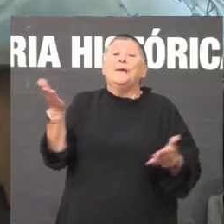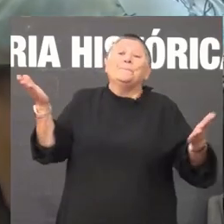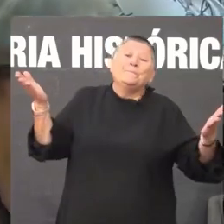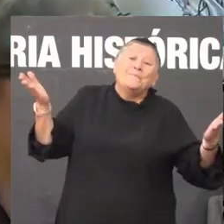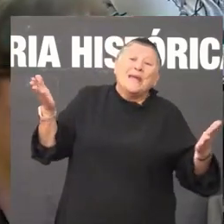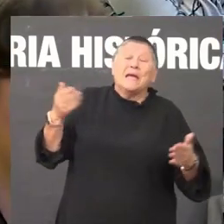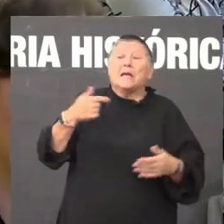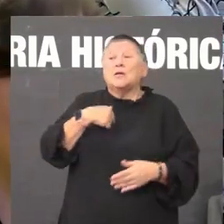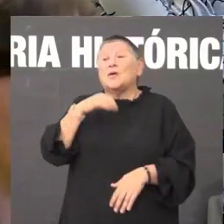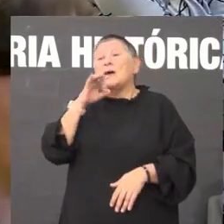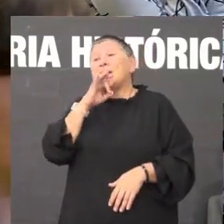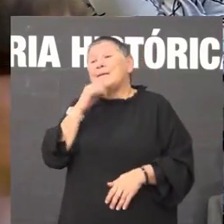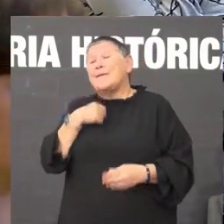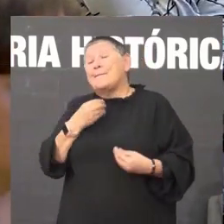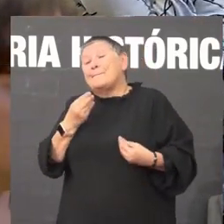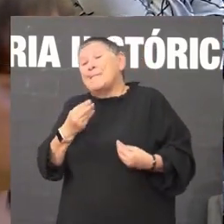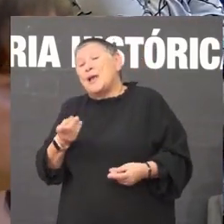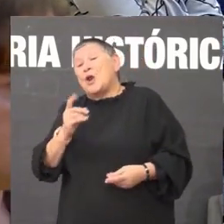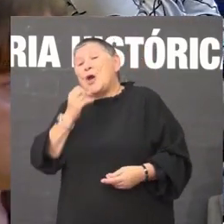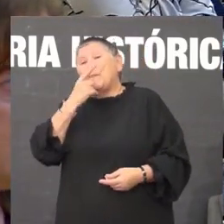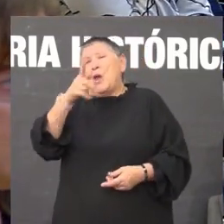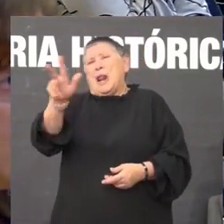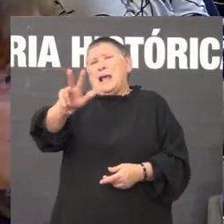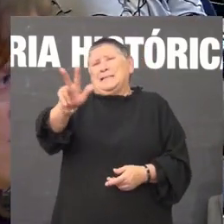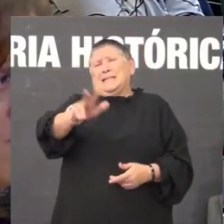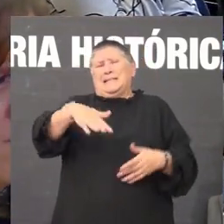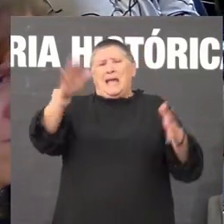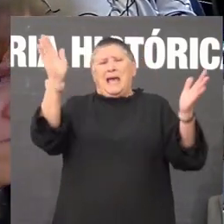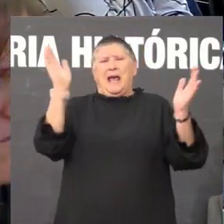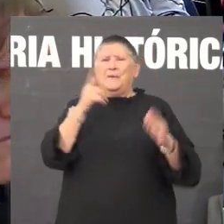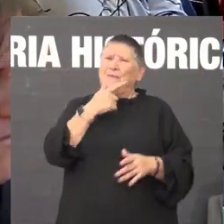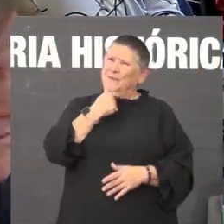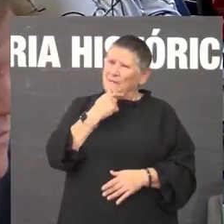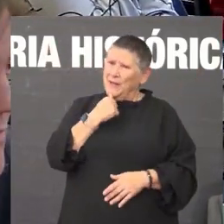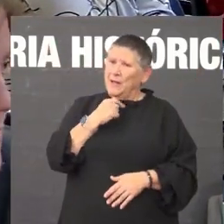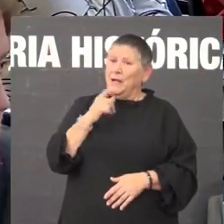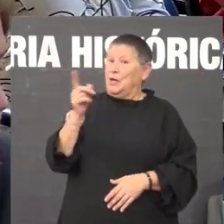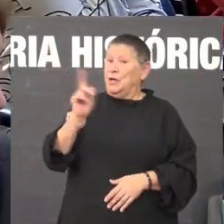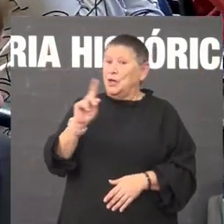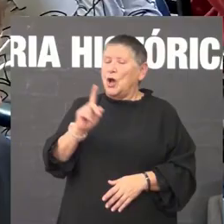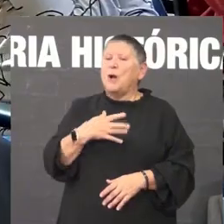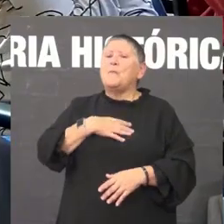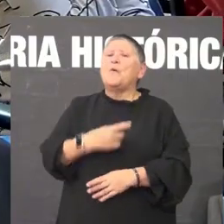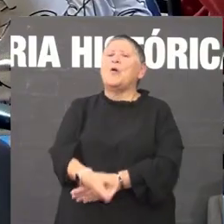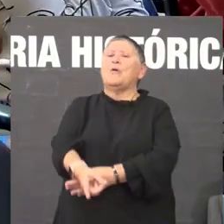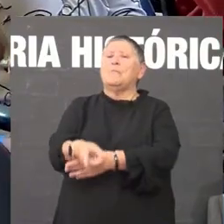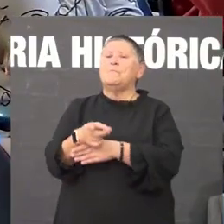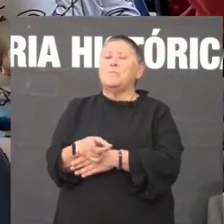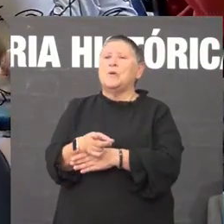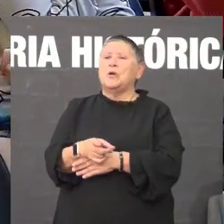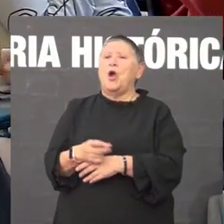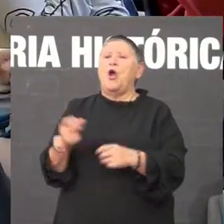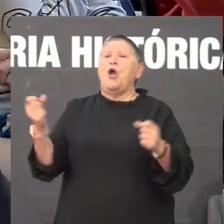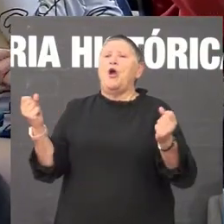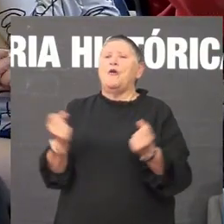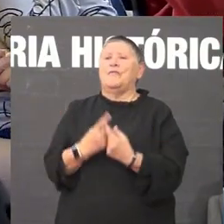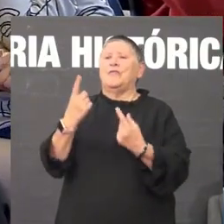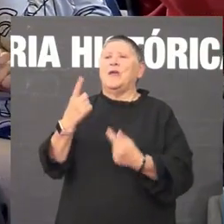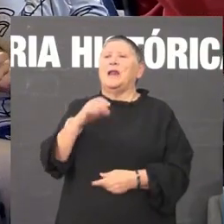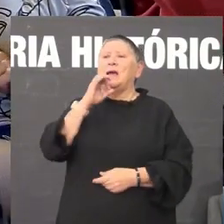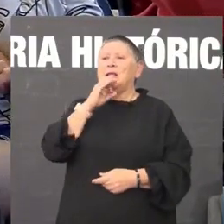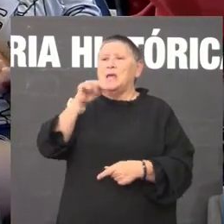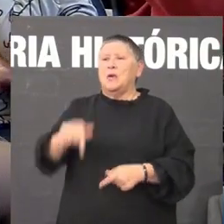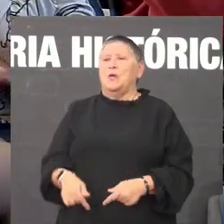como non entendo ben o galego mellor lo haces en castellano porque así vas a tener non pois que se exixa o galego como lingua oficial que en teoría é